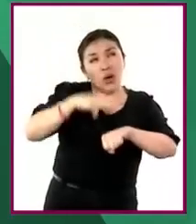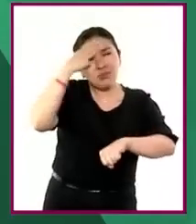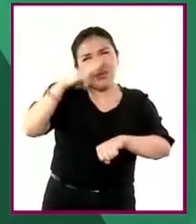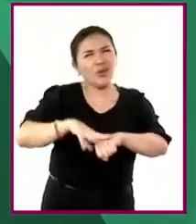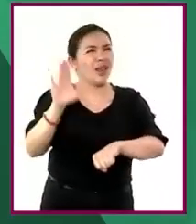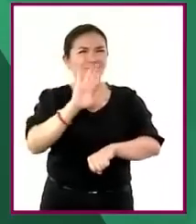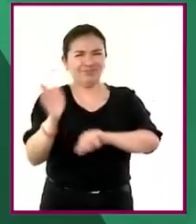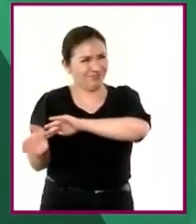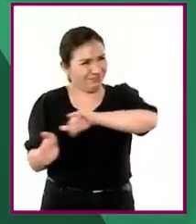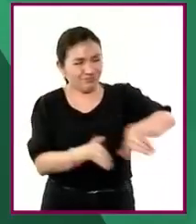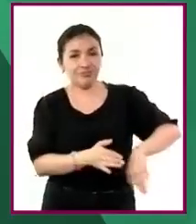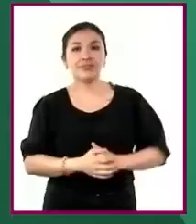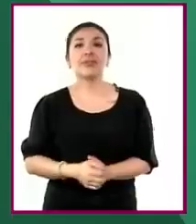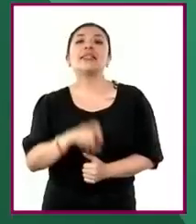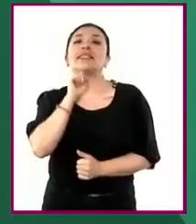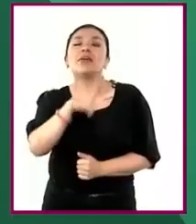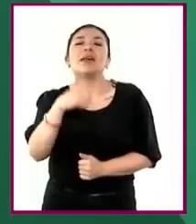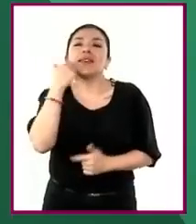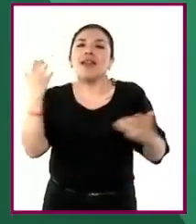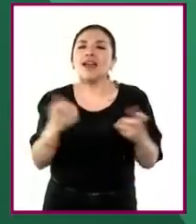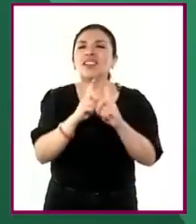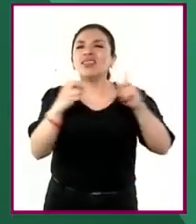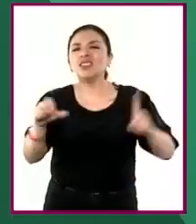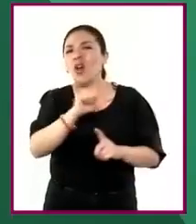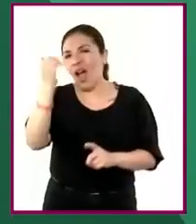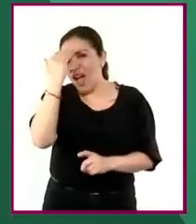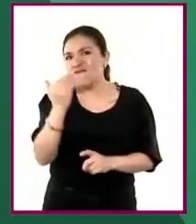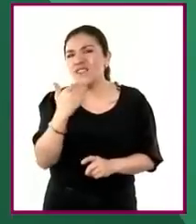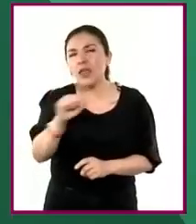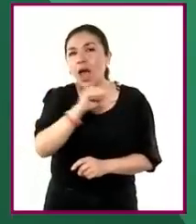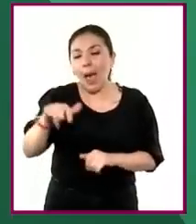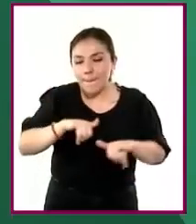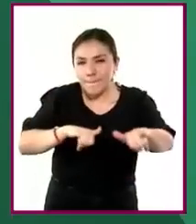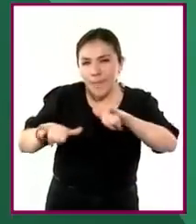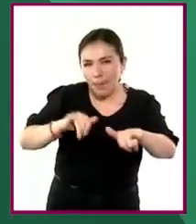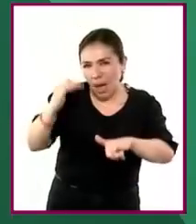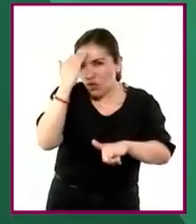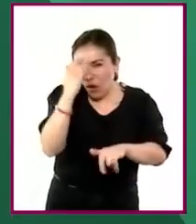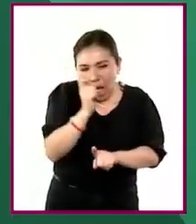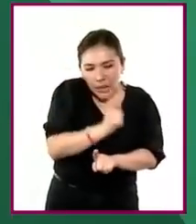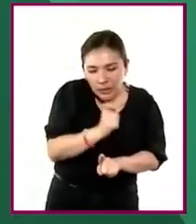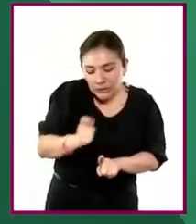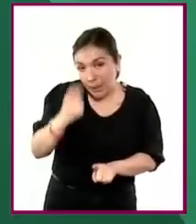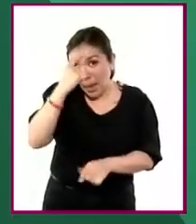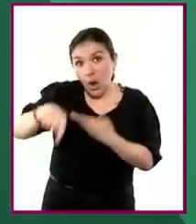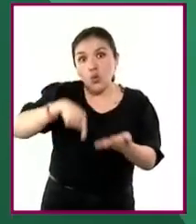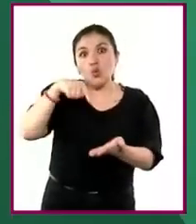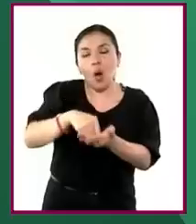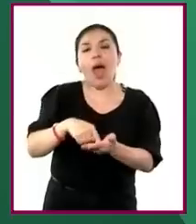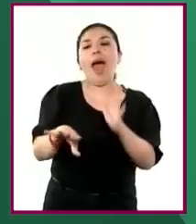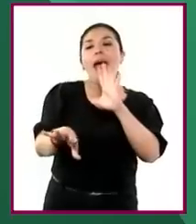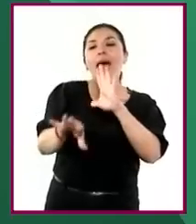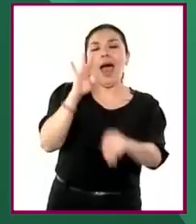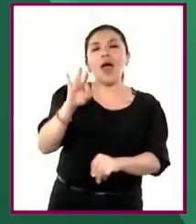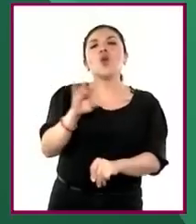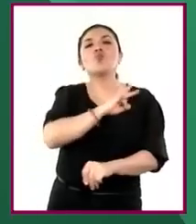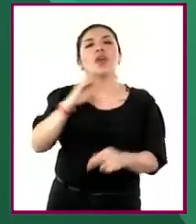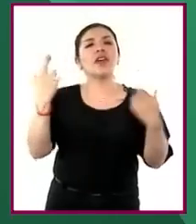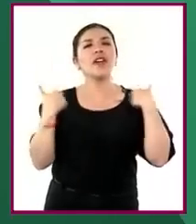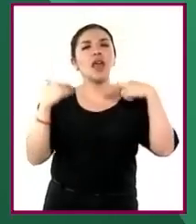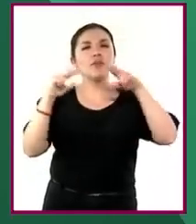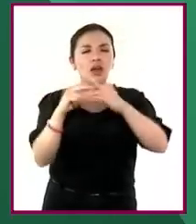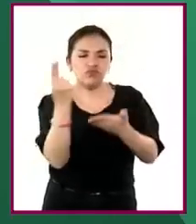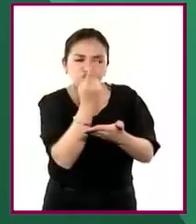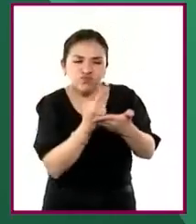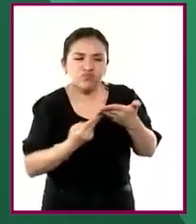memorísticas. También se promueve el desarrollo de las habilidades cartográficas para ubicar, representar